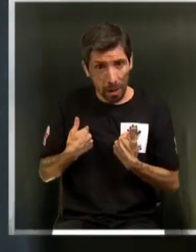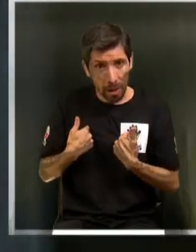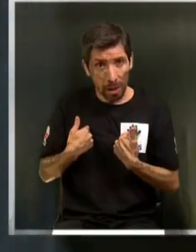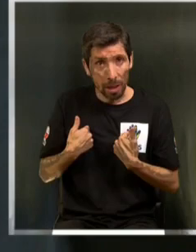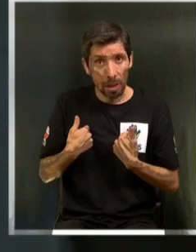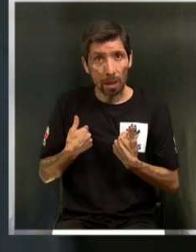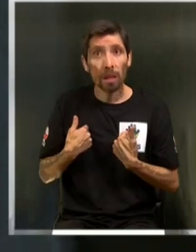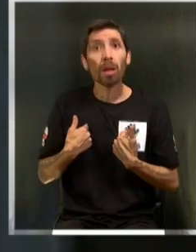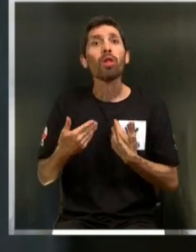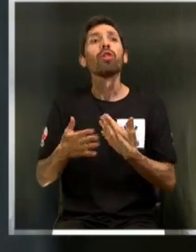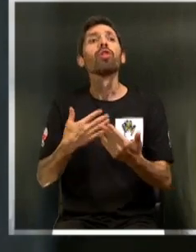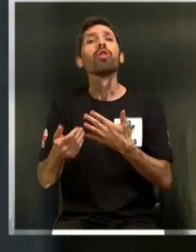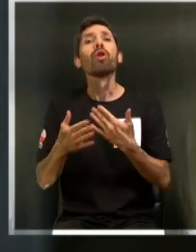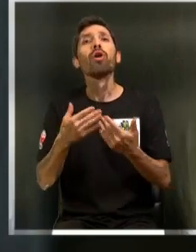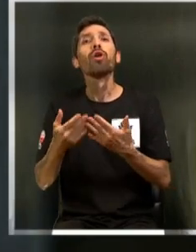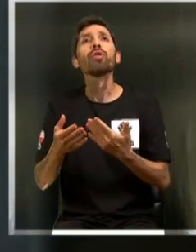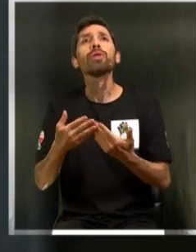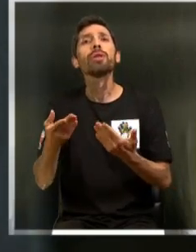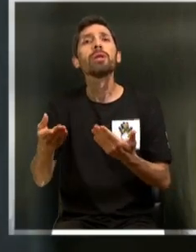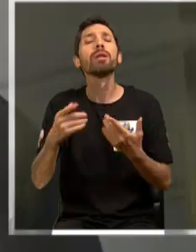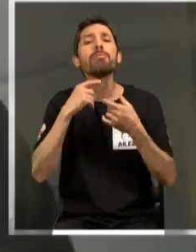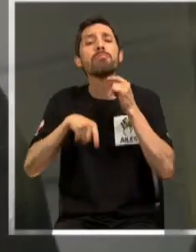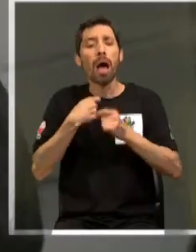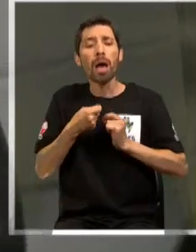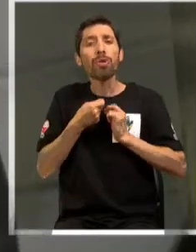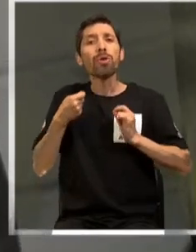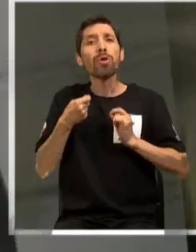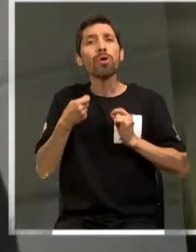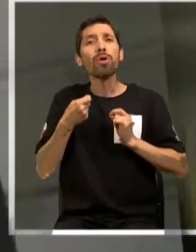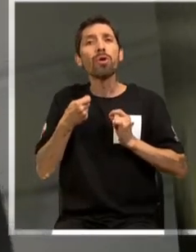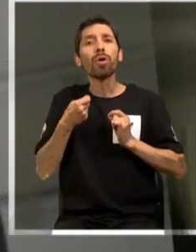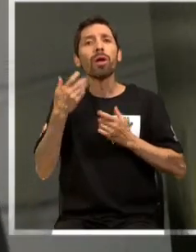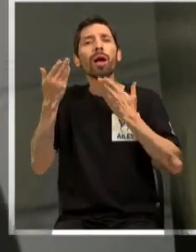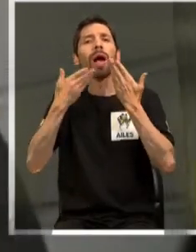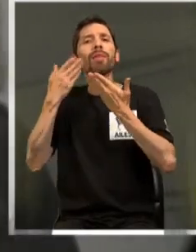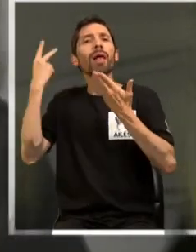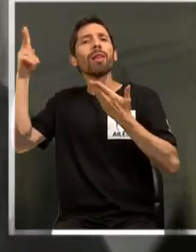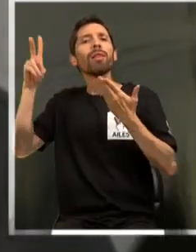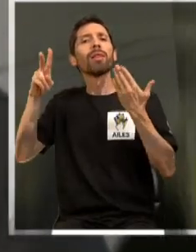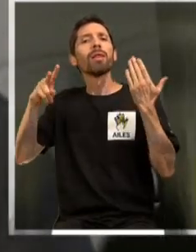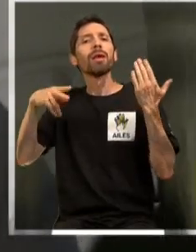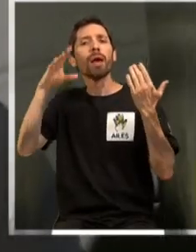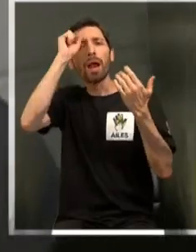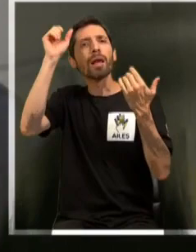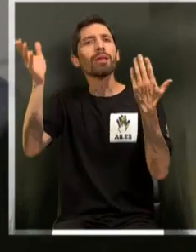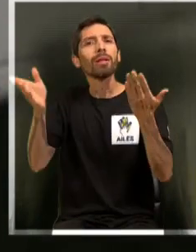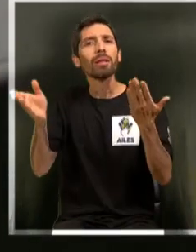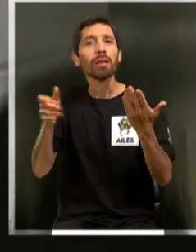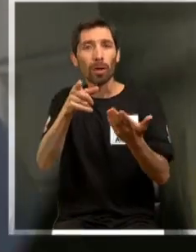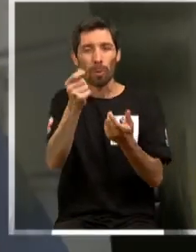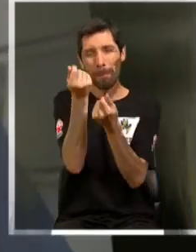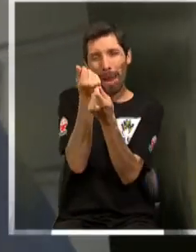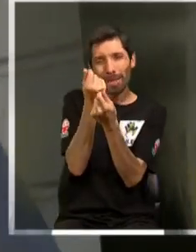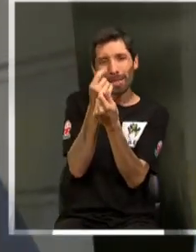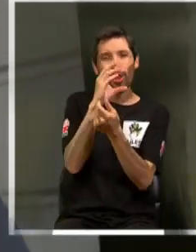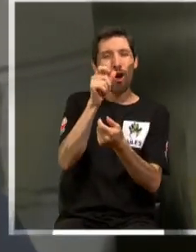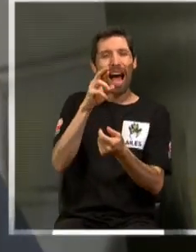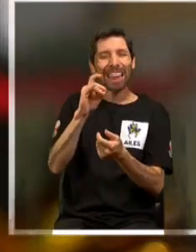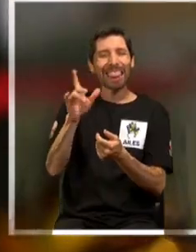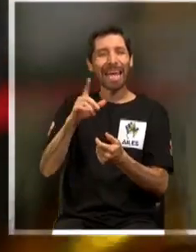¿Dónde está el baño de Gardel? Ahí tiene una guitarra. Pero parece Carlos Gardel con retención de líquido.